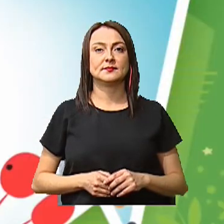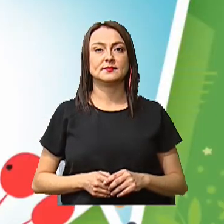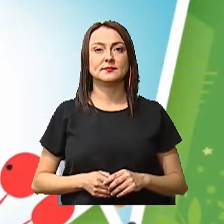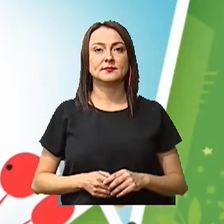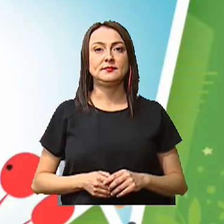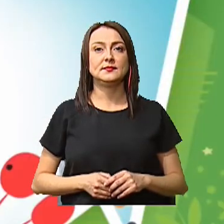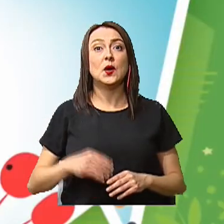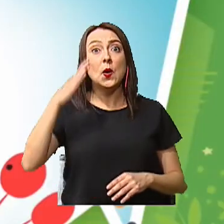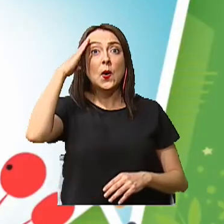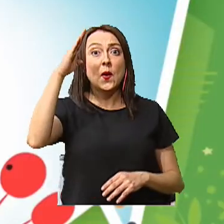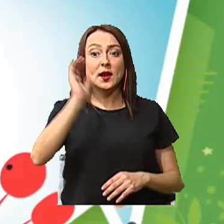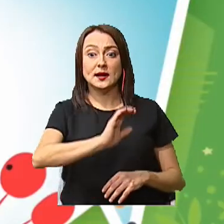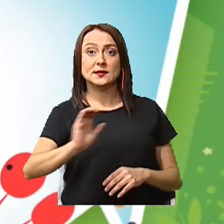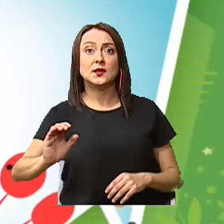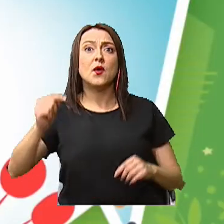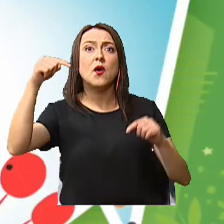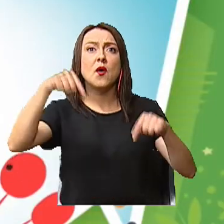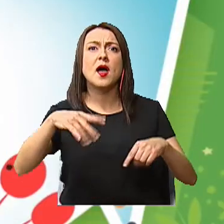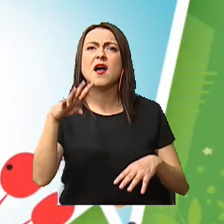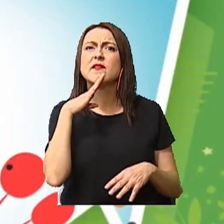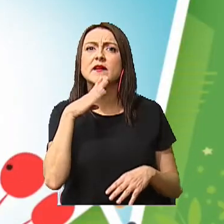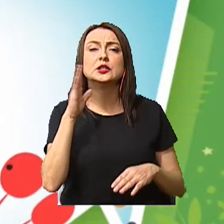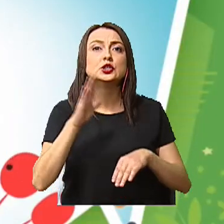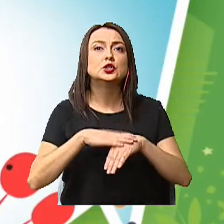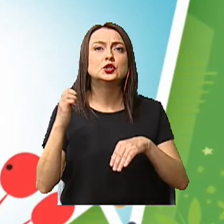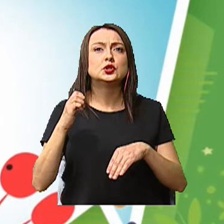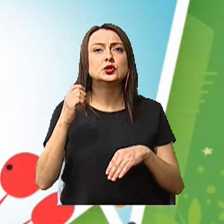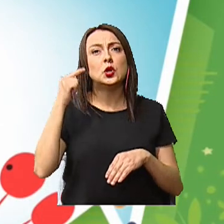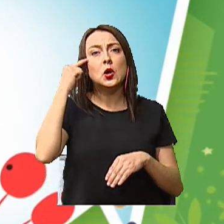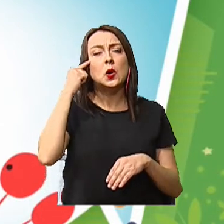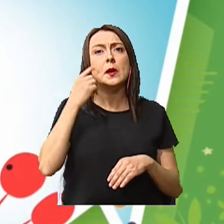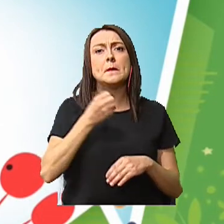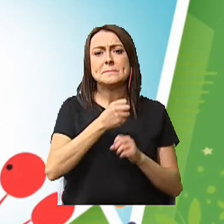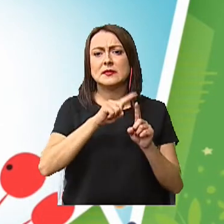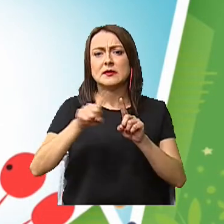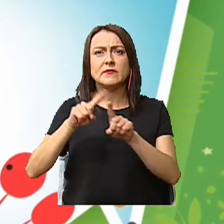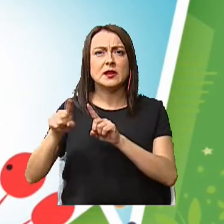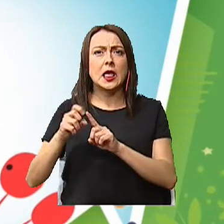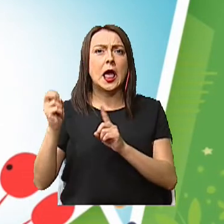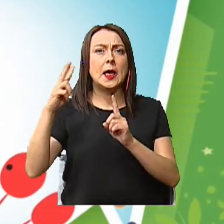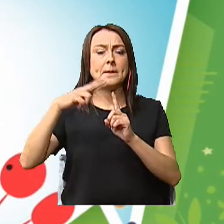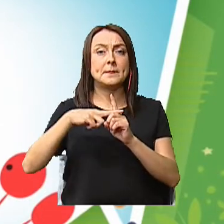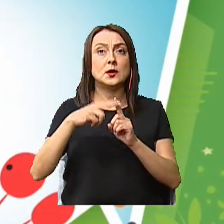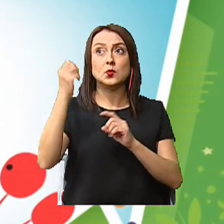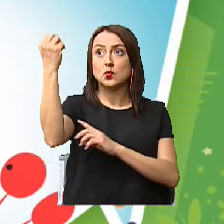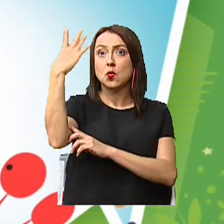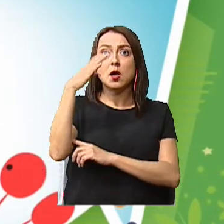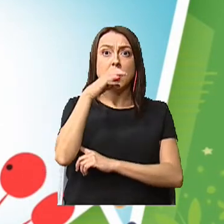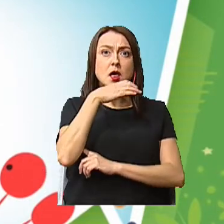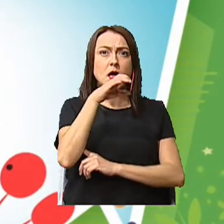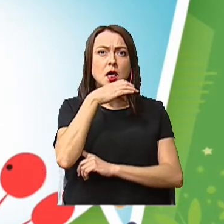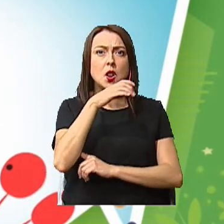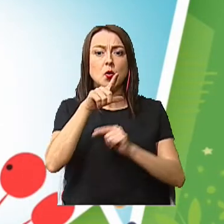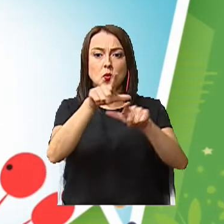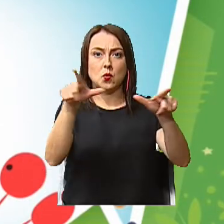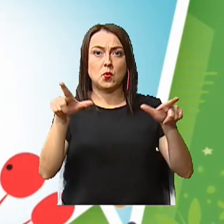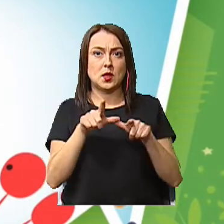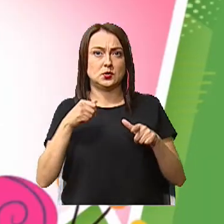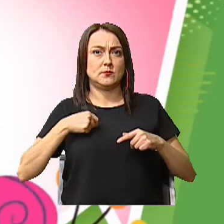Hola niños Hoy hablaremos sobre las fuentes y aplicaciones de la luz y el calor en el lugar donde vivo